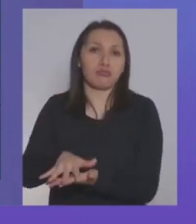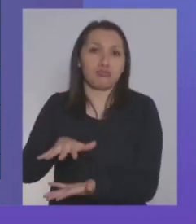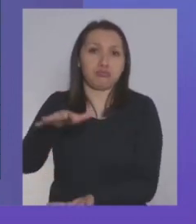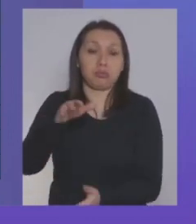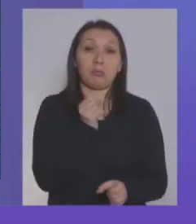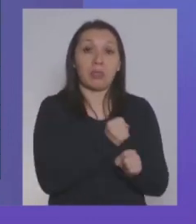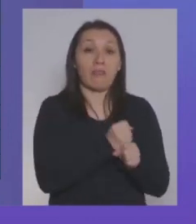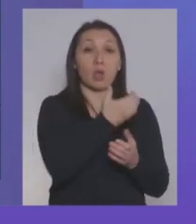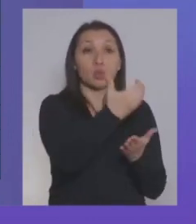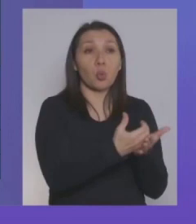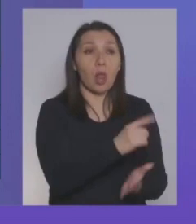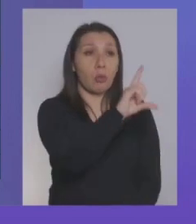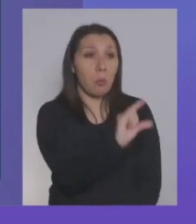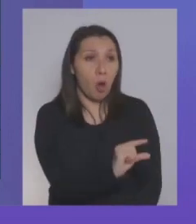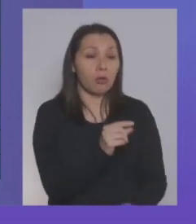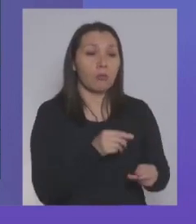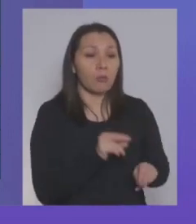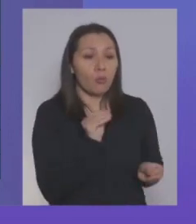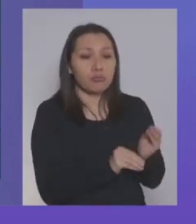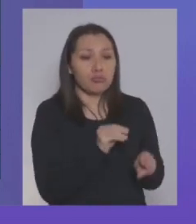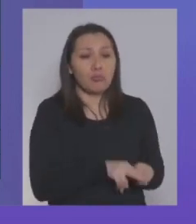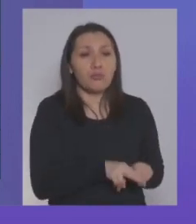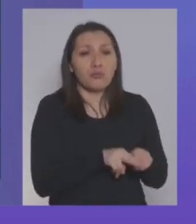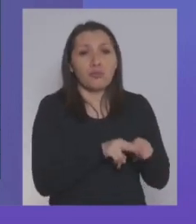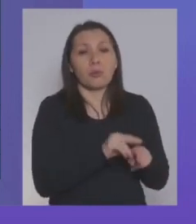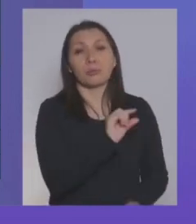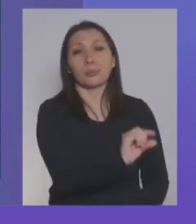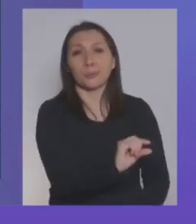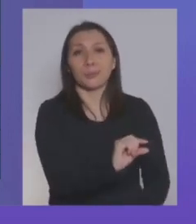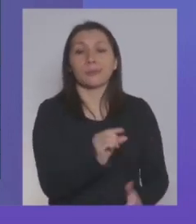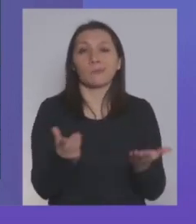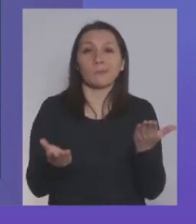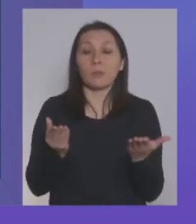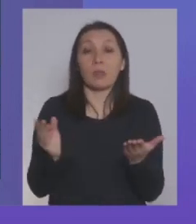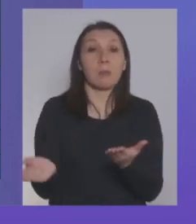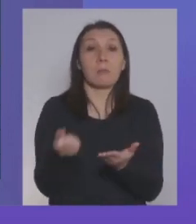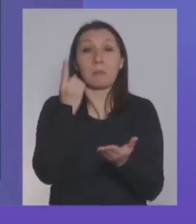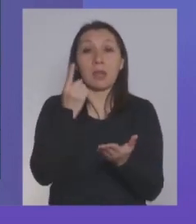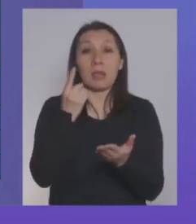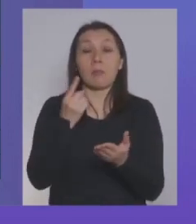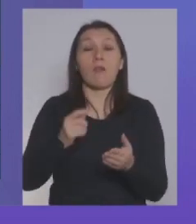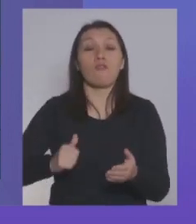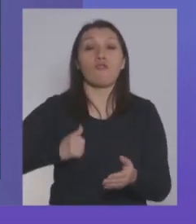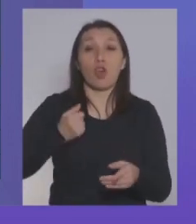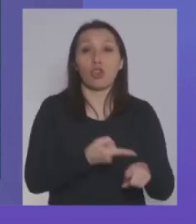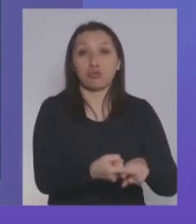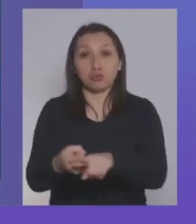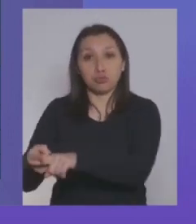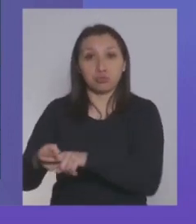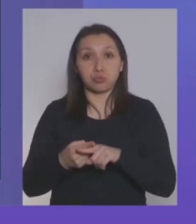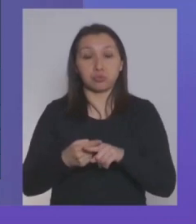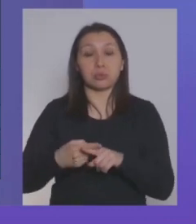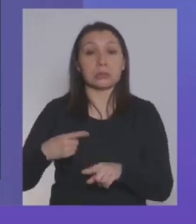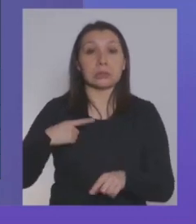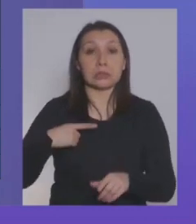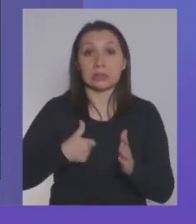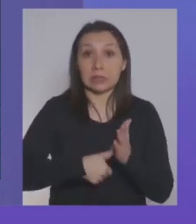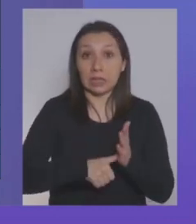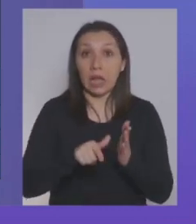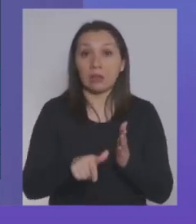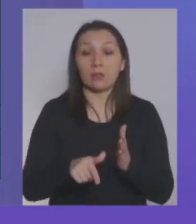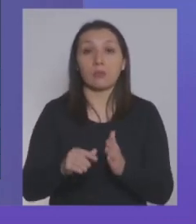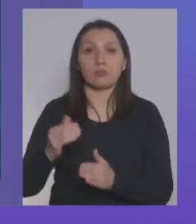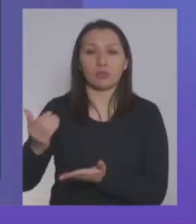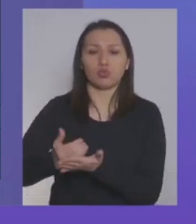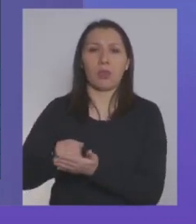Los trabajadores de menos ingresos tienen menores montos. Si nosotros hubiésemos ido primero al fondo solidario del seguro de cesantía, los trabajadores de